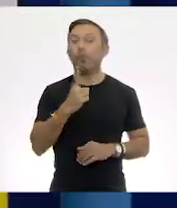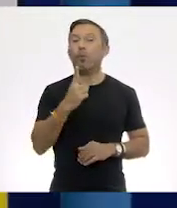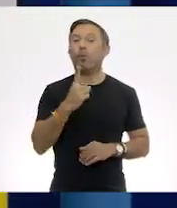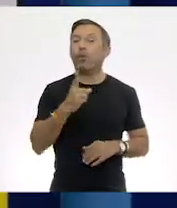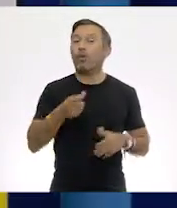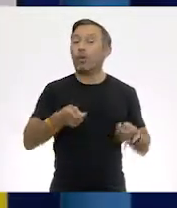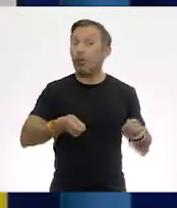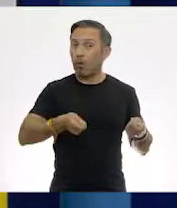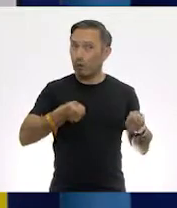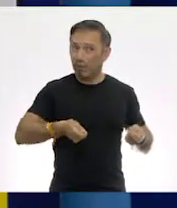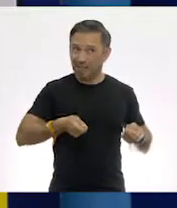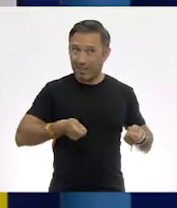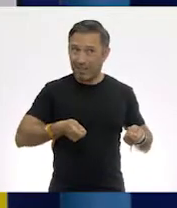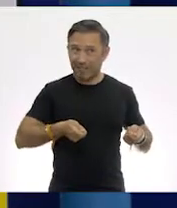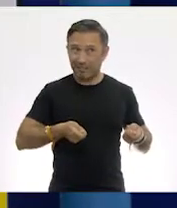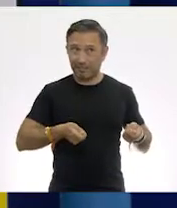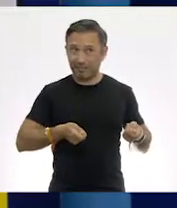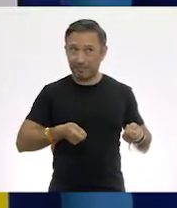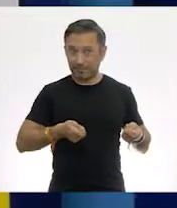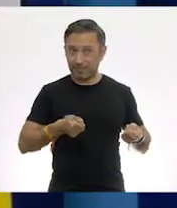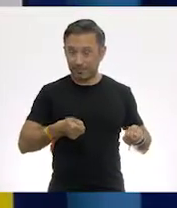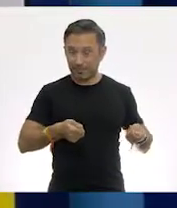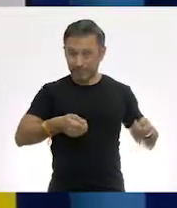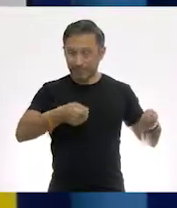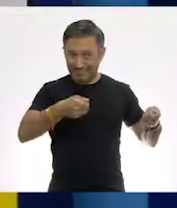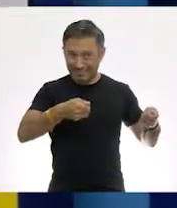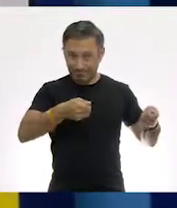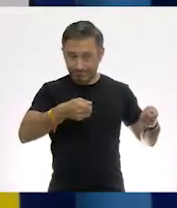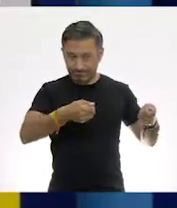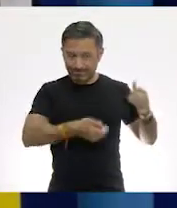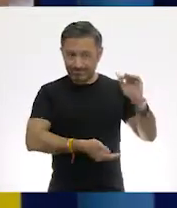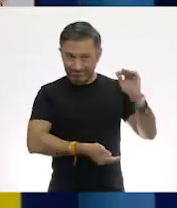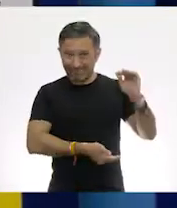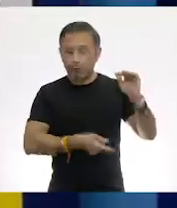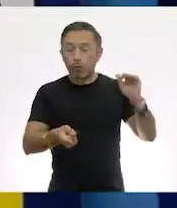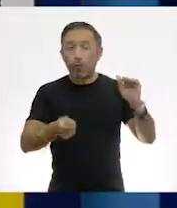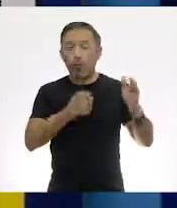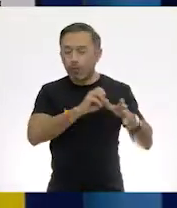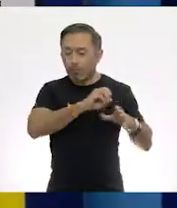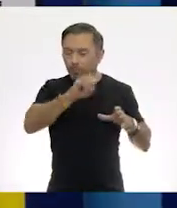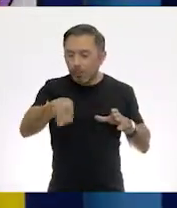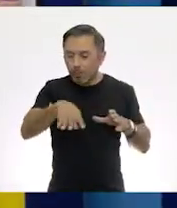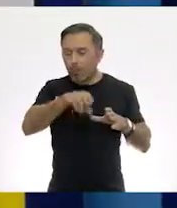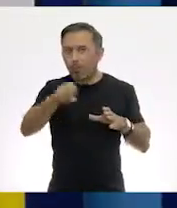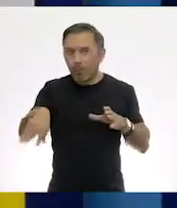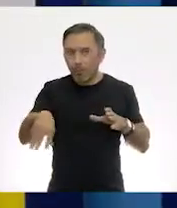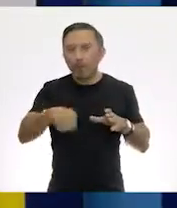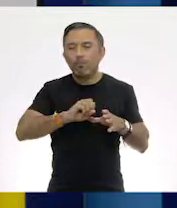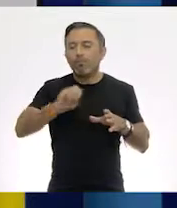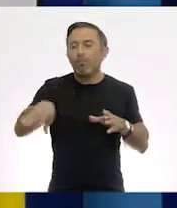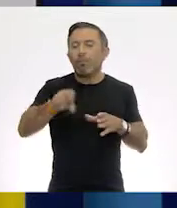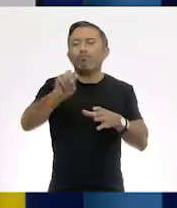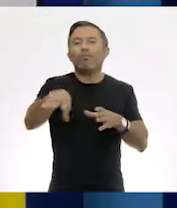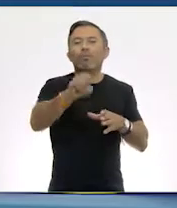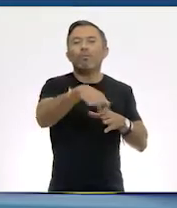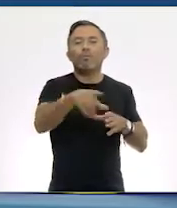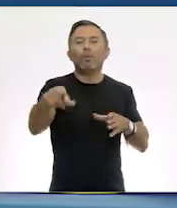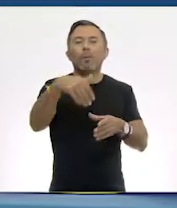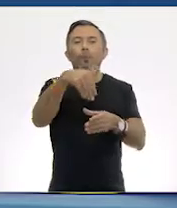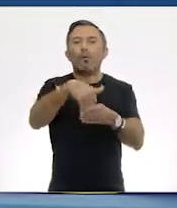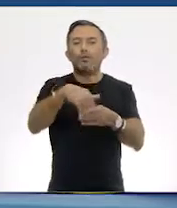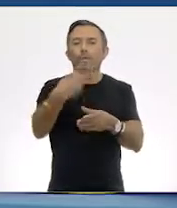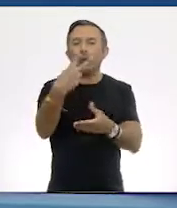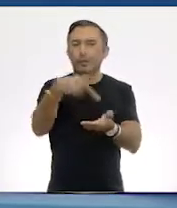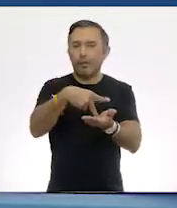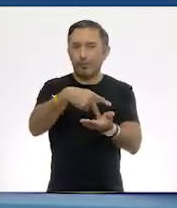en 2 kilos, en bolsitas de 2 kilos. A ver, Tom. Yo sé, yo sé. A ver,